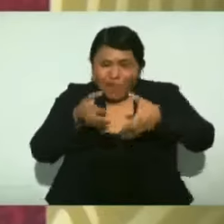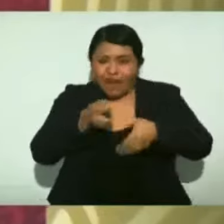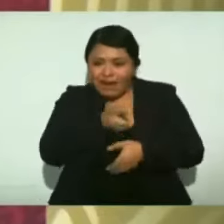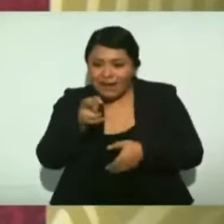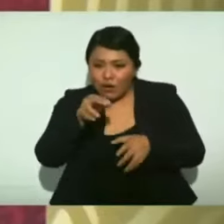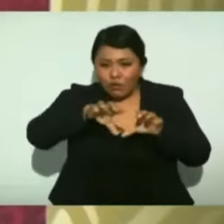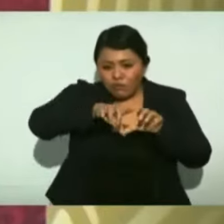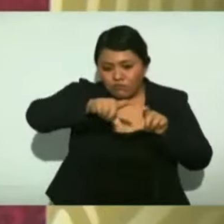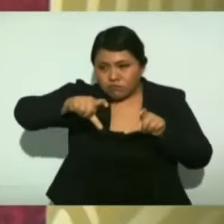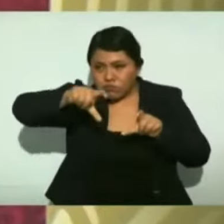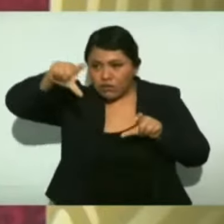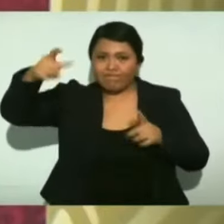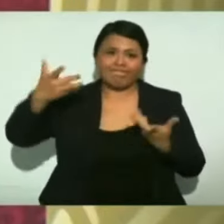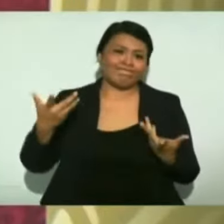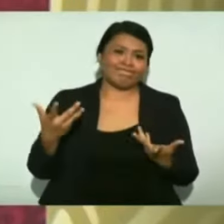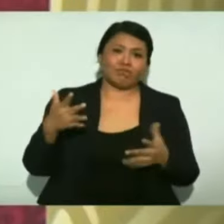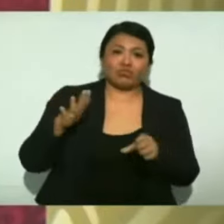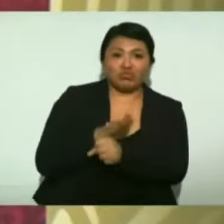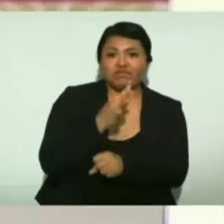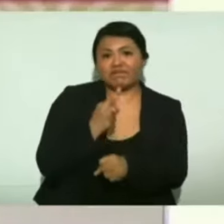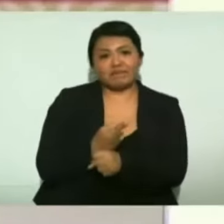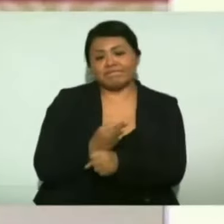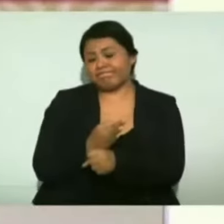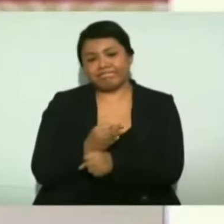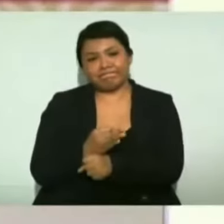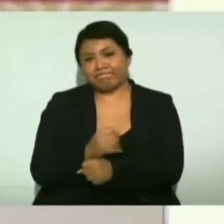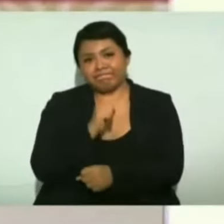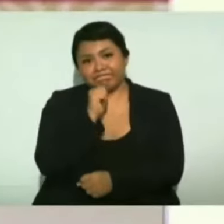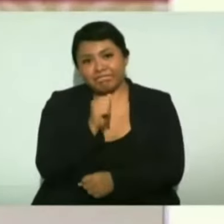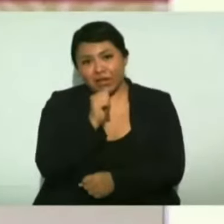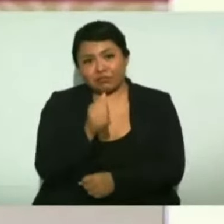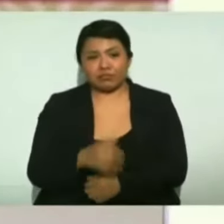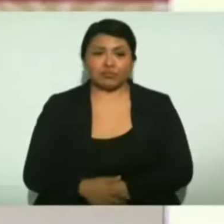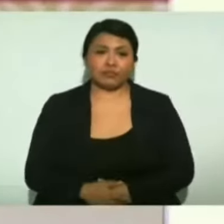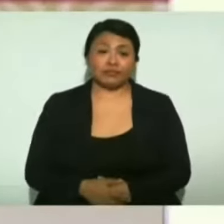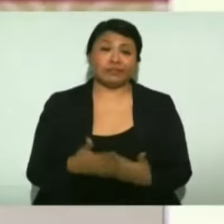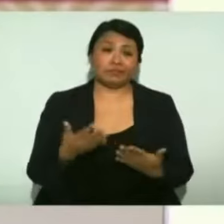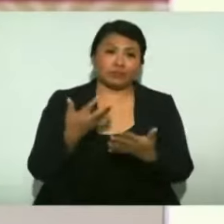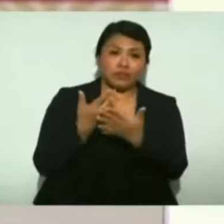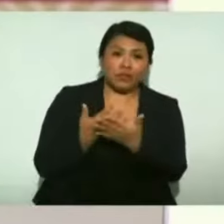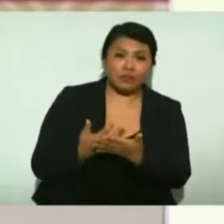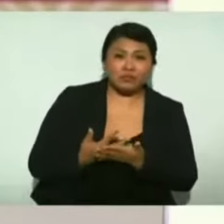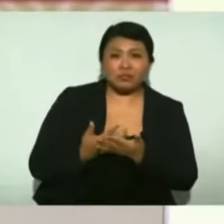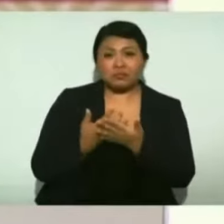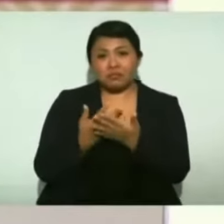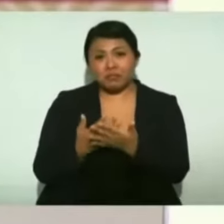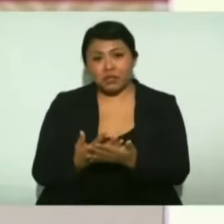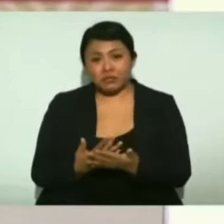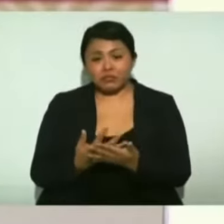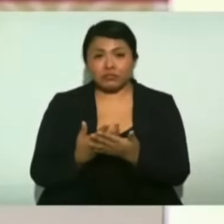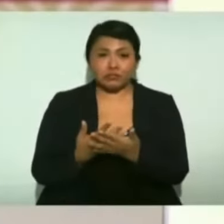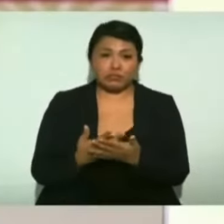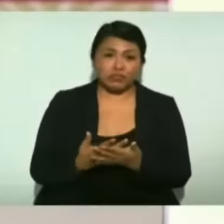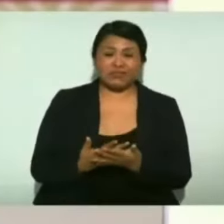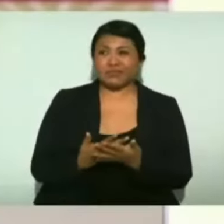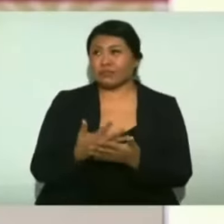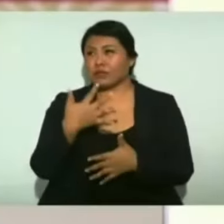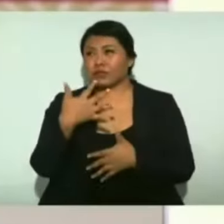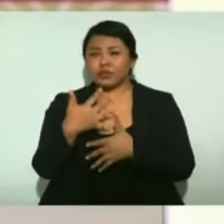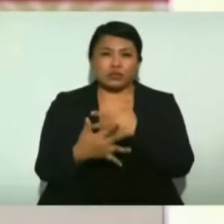suficiente. Tienen que esperar 15,